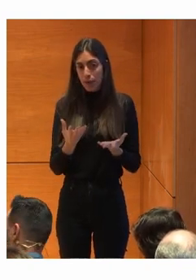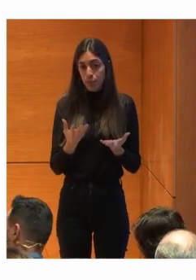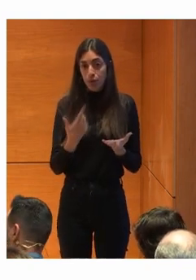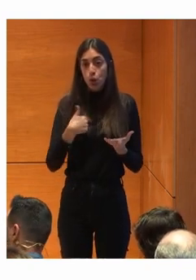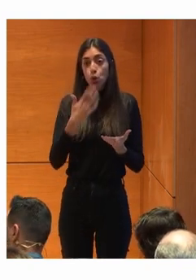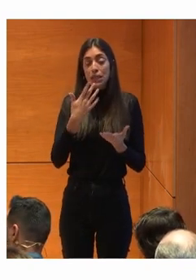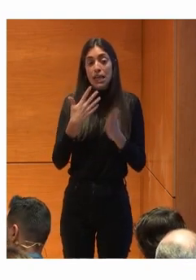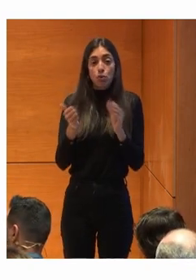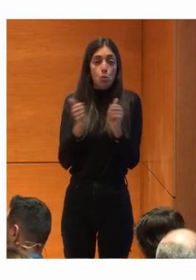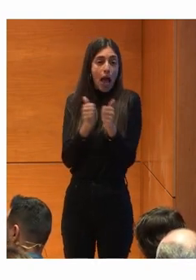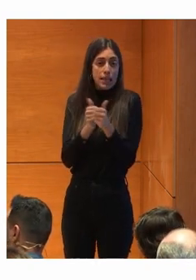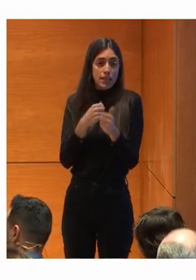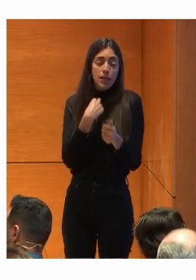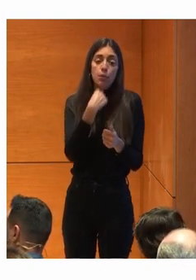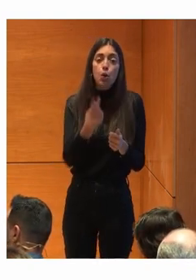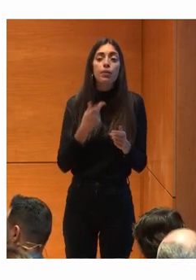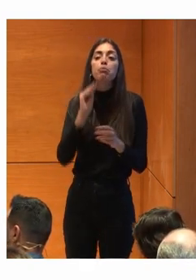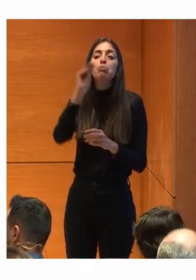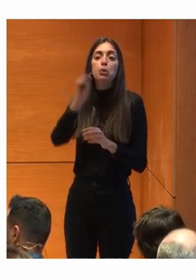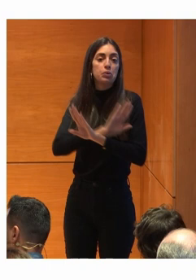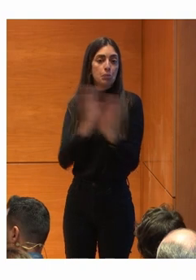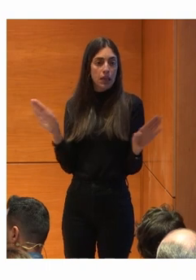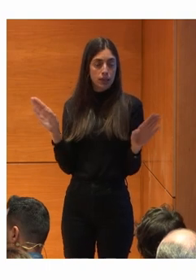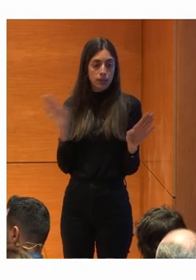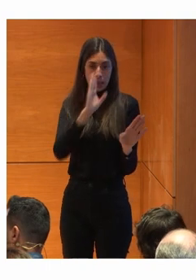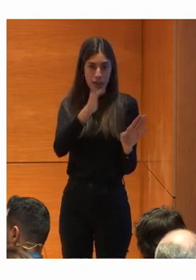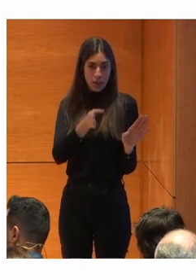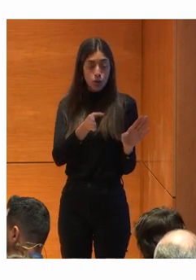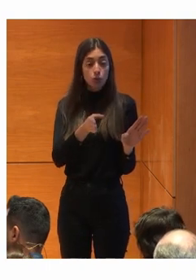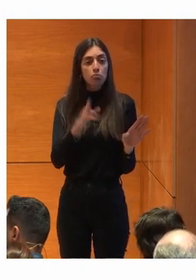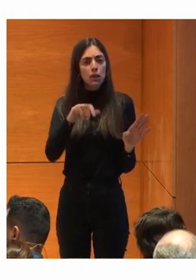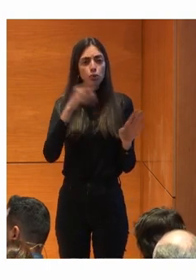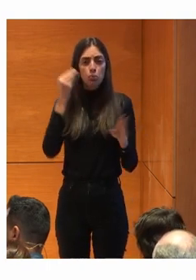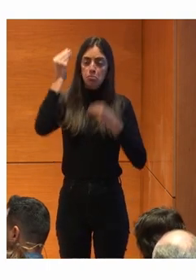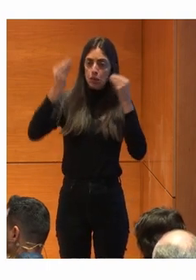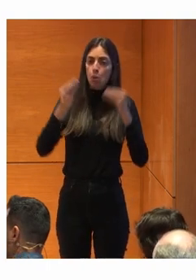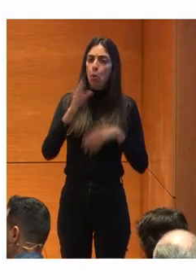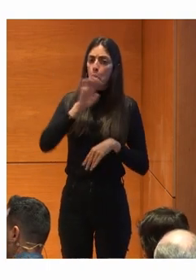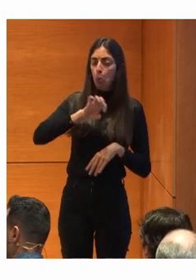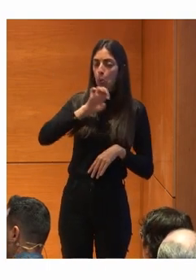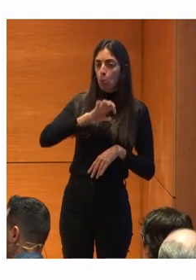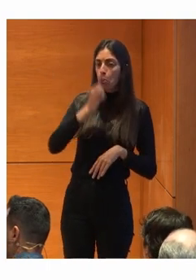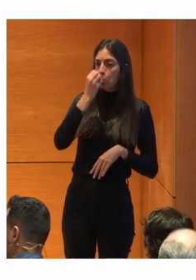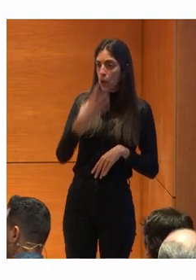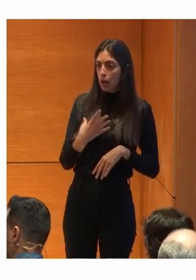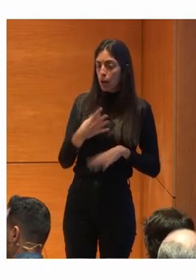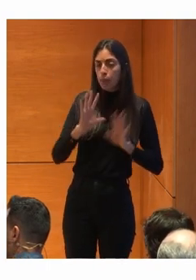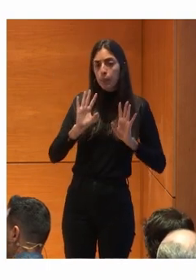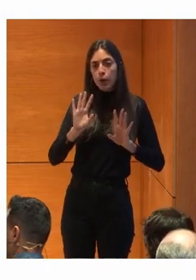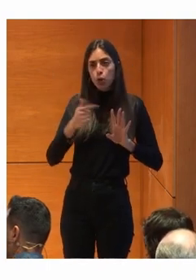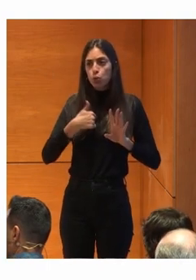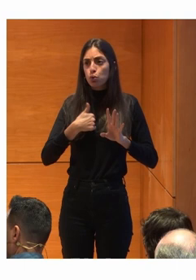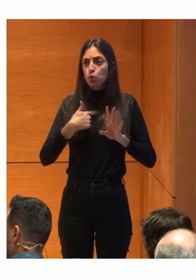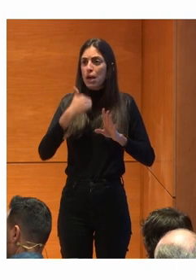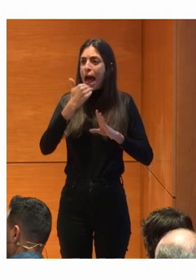Se lo tengo que preguntar Directamente Qué tiempo va a ser mañana En Cuenca Punto Eso les parecía Curioso Pero decía Tampoco me